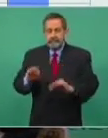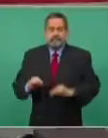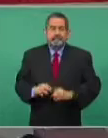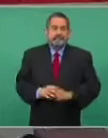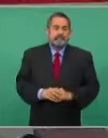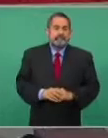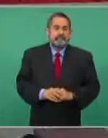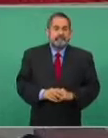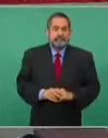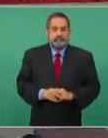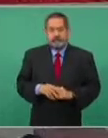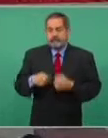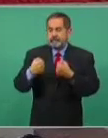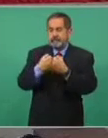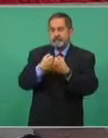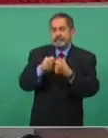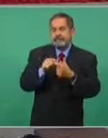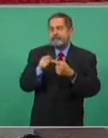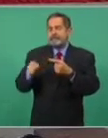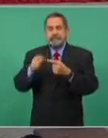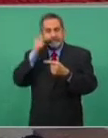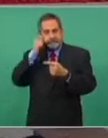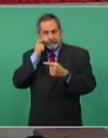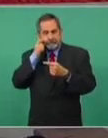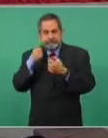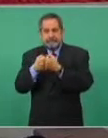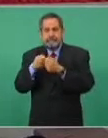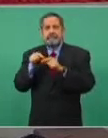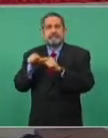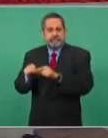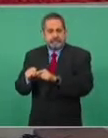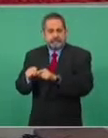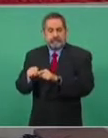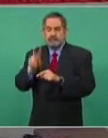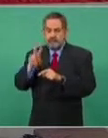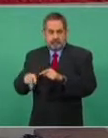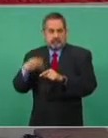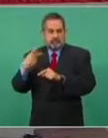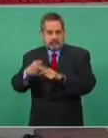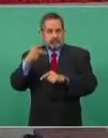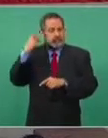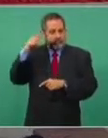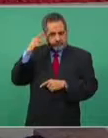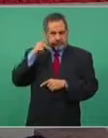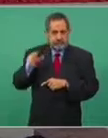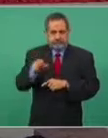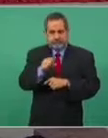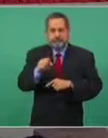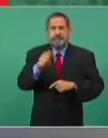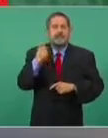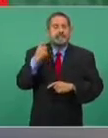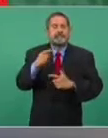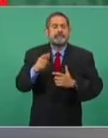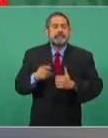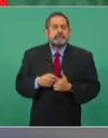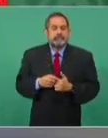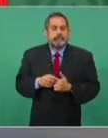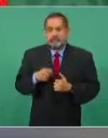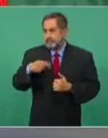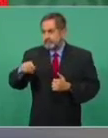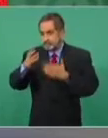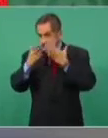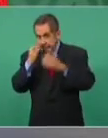Ya en los límites con Guerrero, pero pertenece a Puebla. O para los